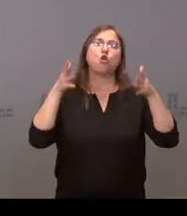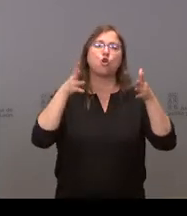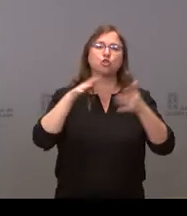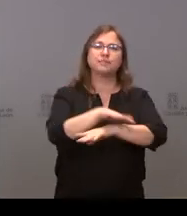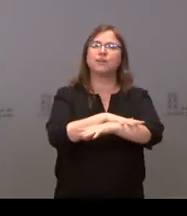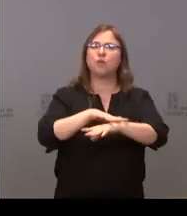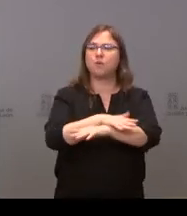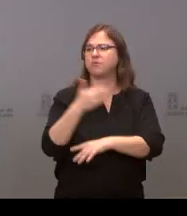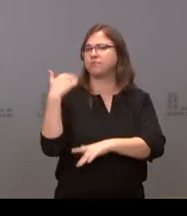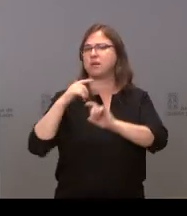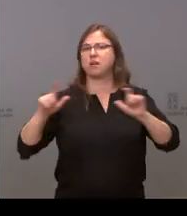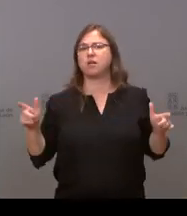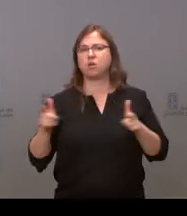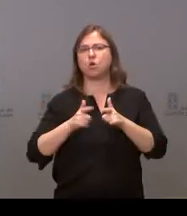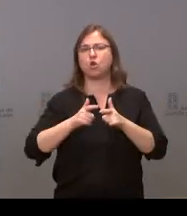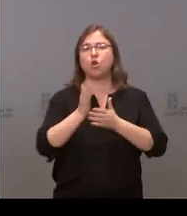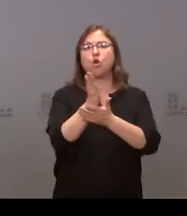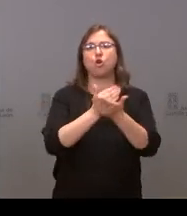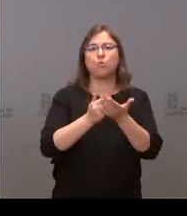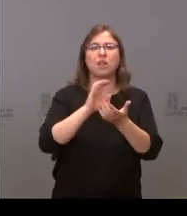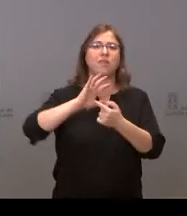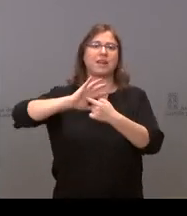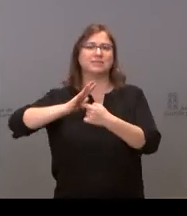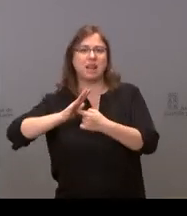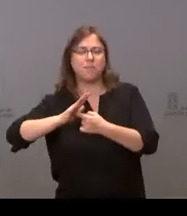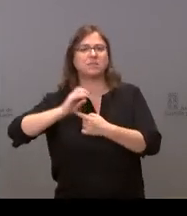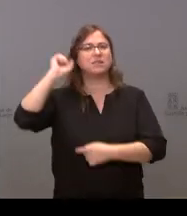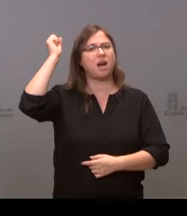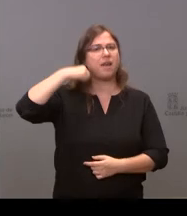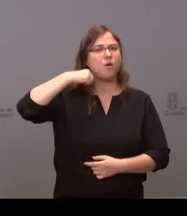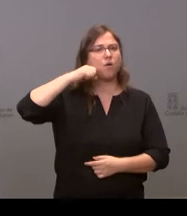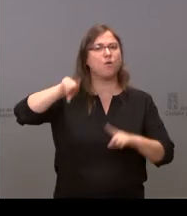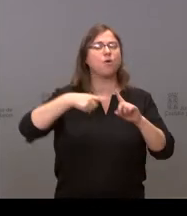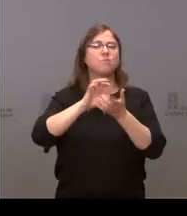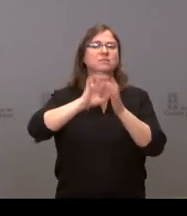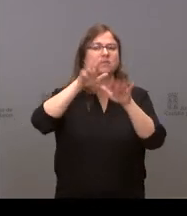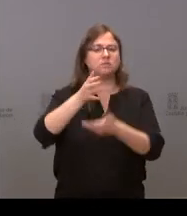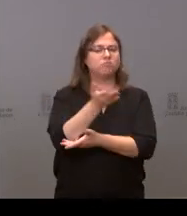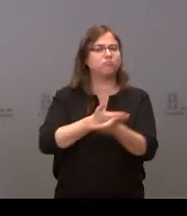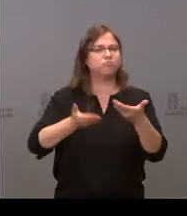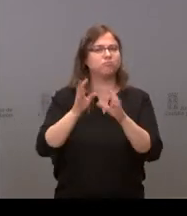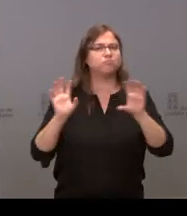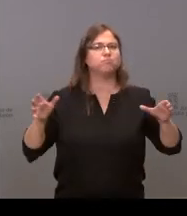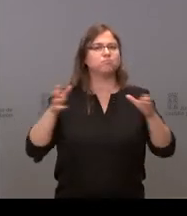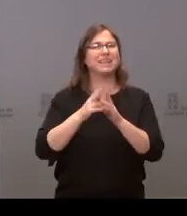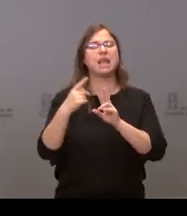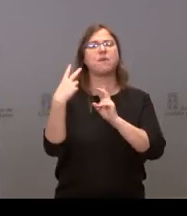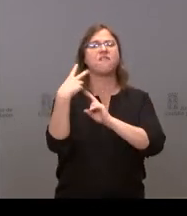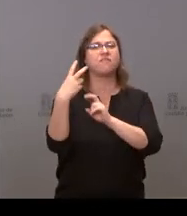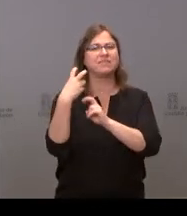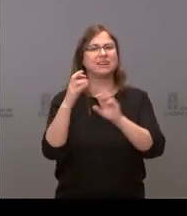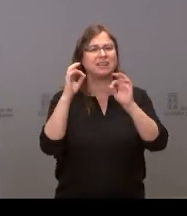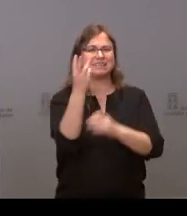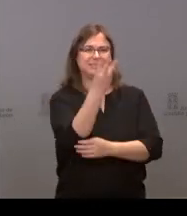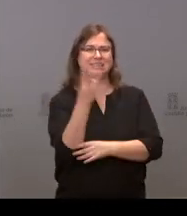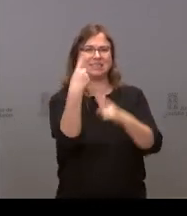hubo entre las comunidades de Castilla-La Mancha, Aragón y Castilla y León por el tema de la fiscalidad diferenciada para las